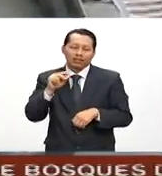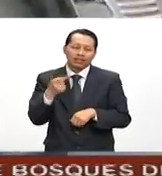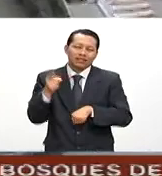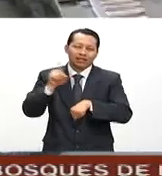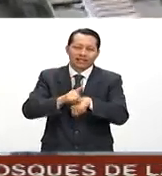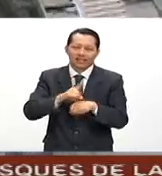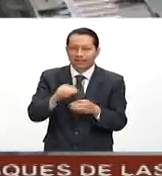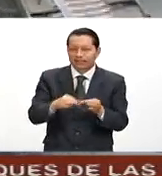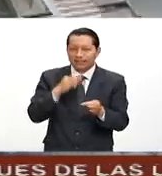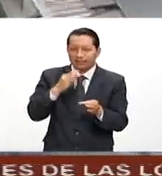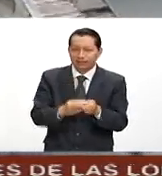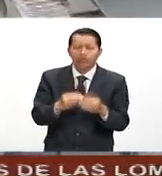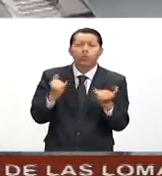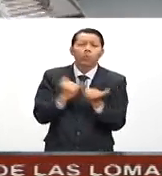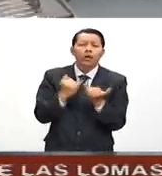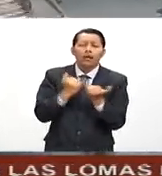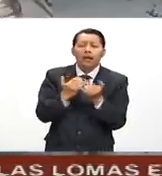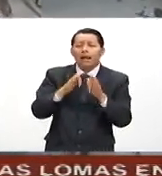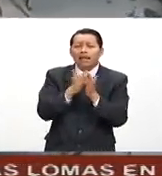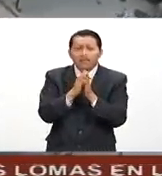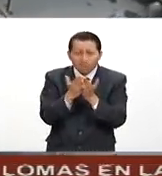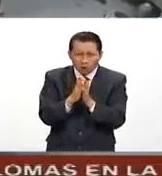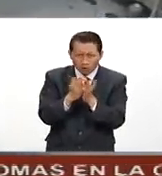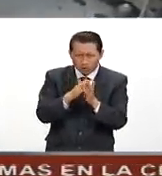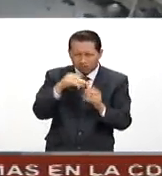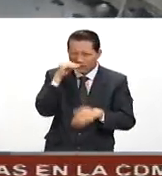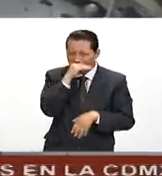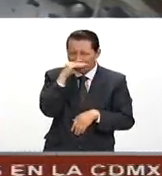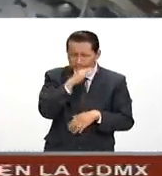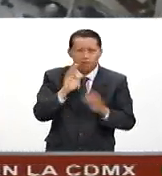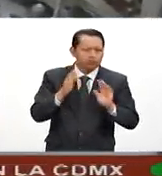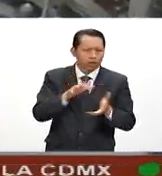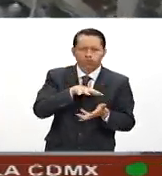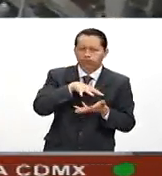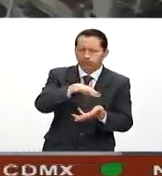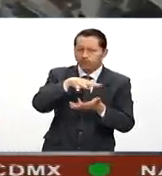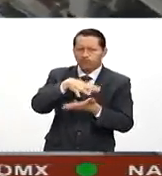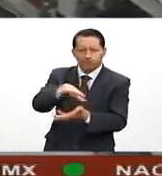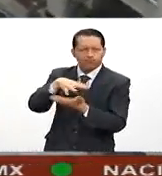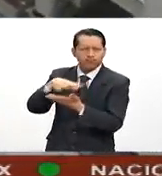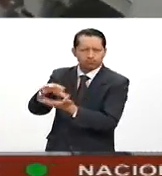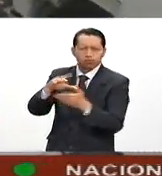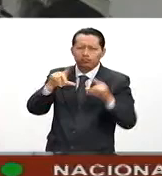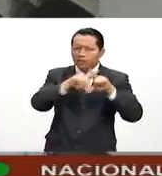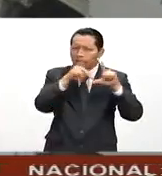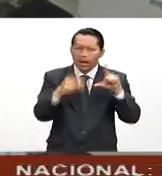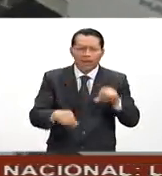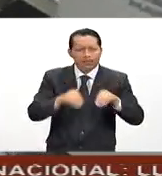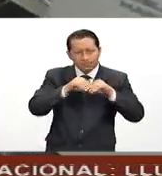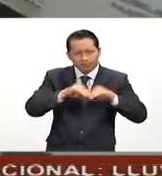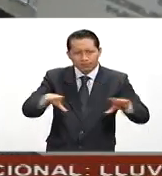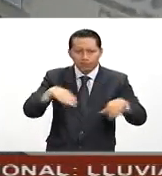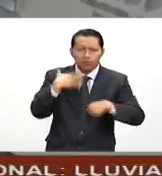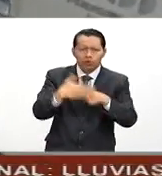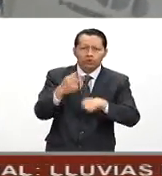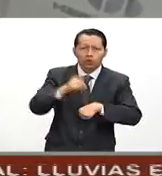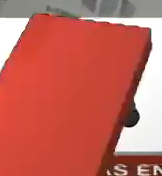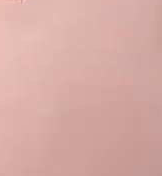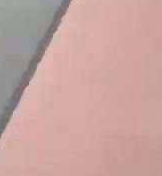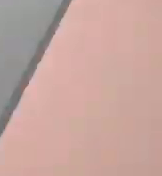texto gratuitos ya se distribuyeron en todo el país y estarán listos para este inicio de clases el 22 de agosto.